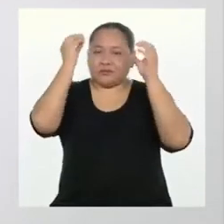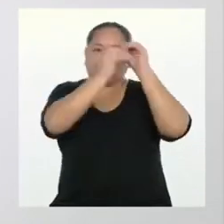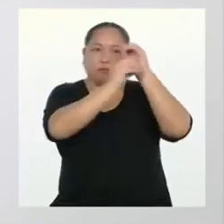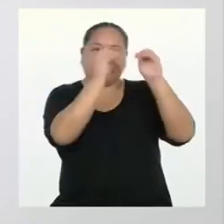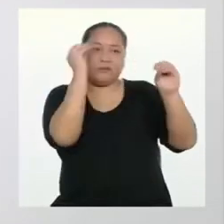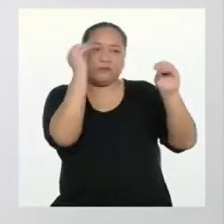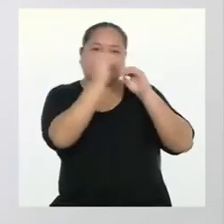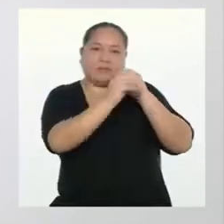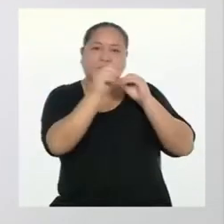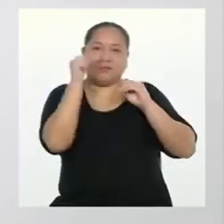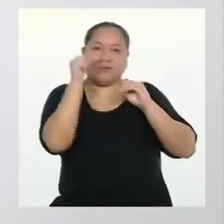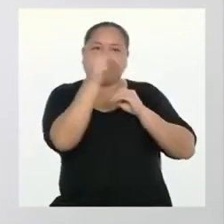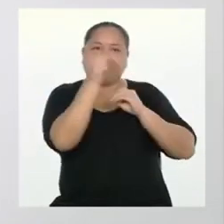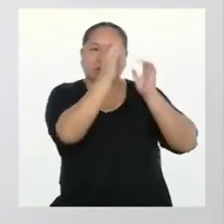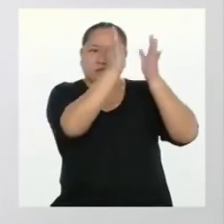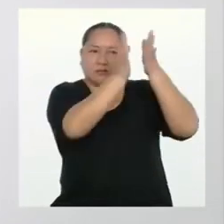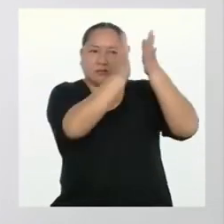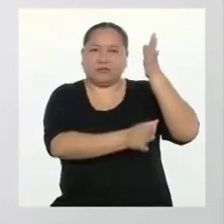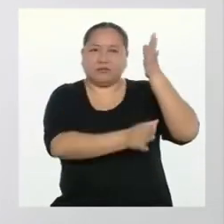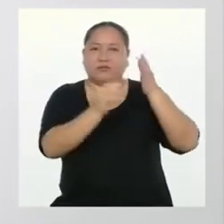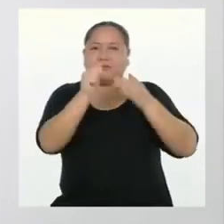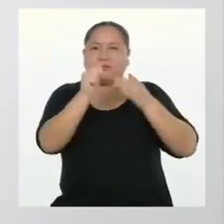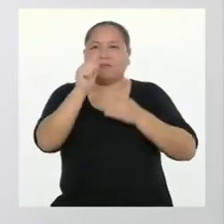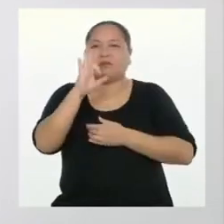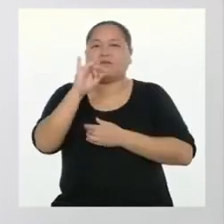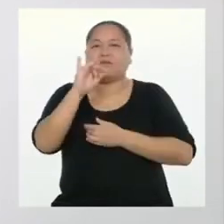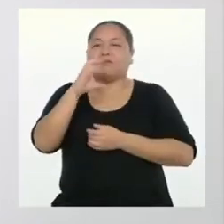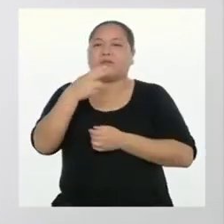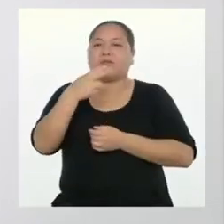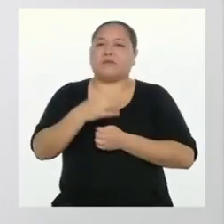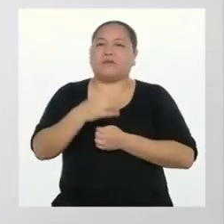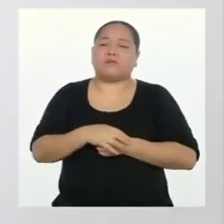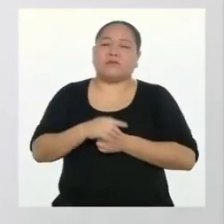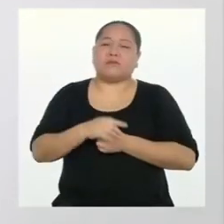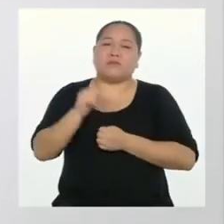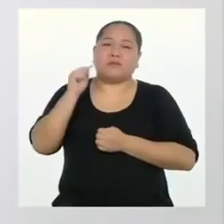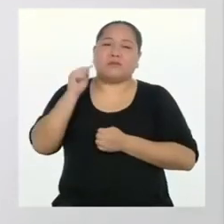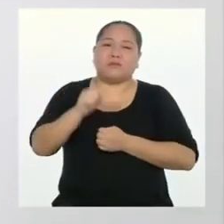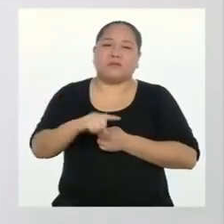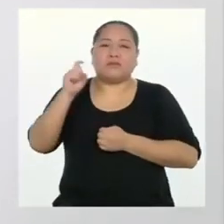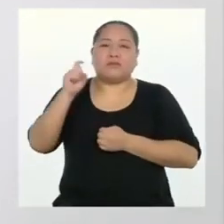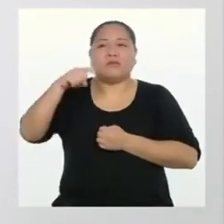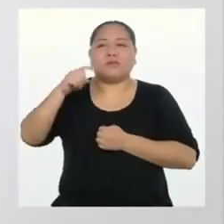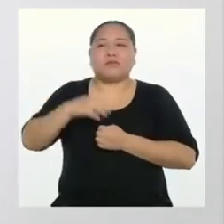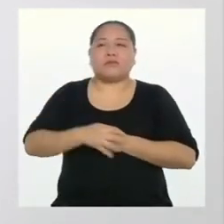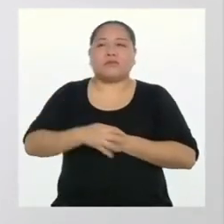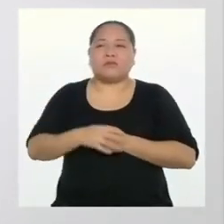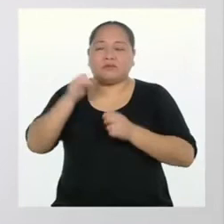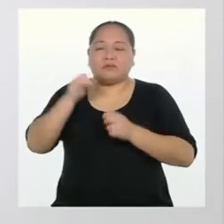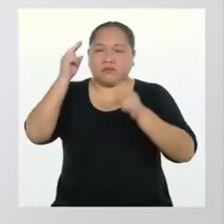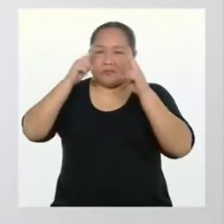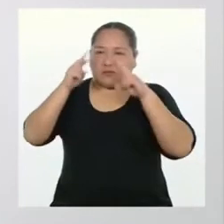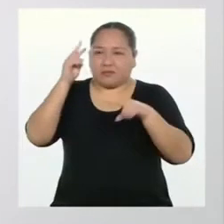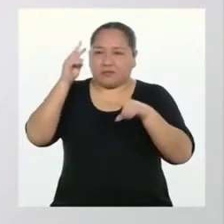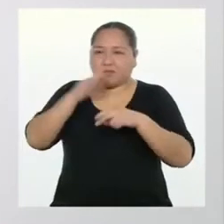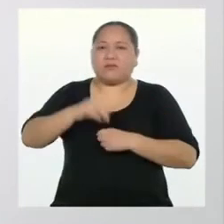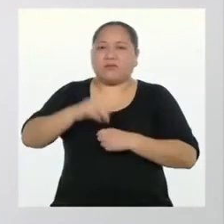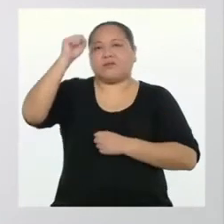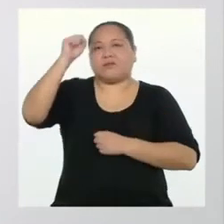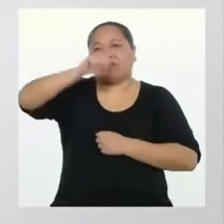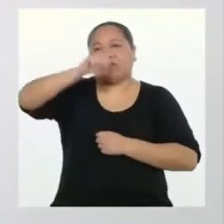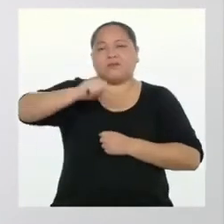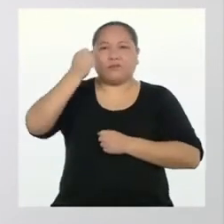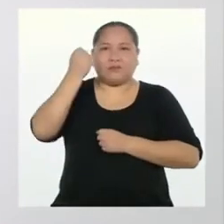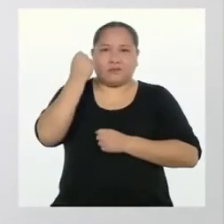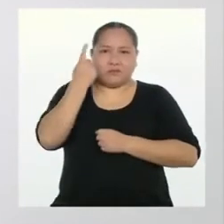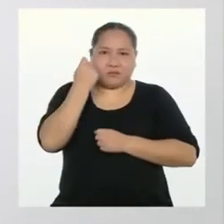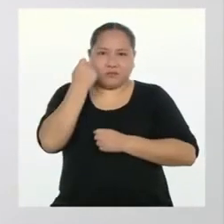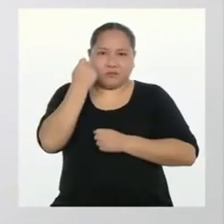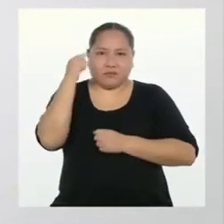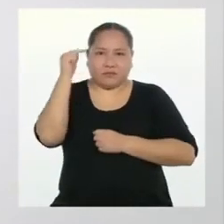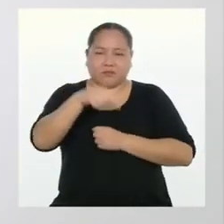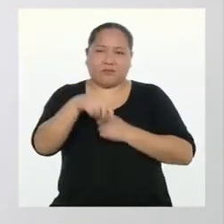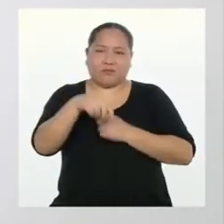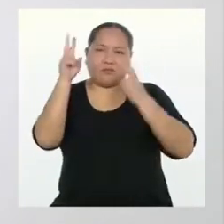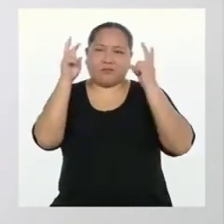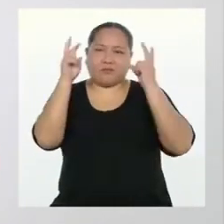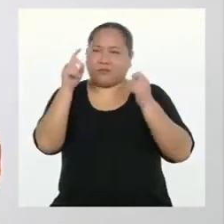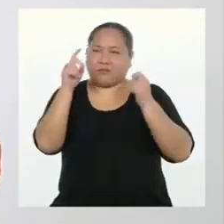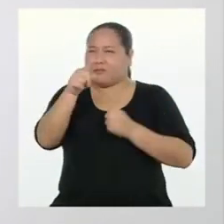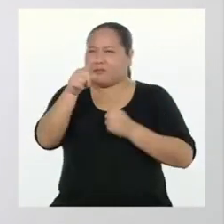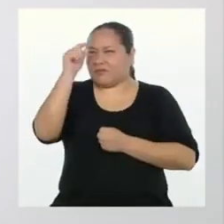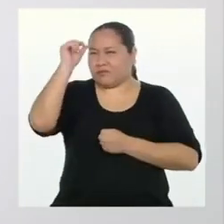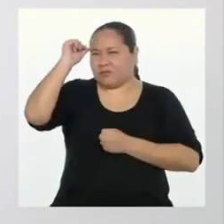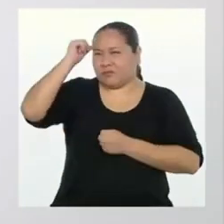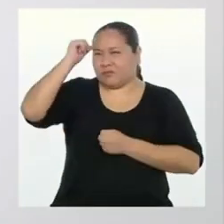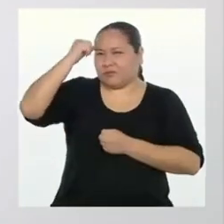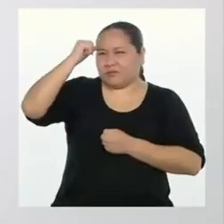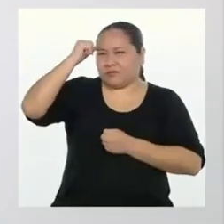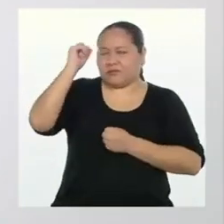transmitir en el afiche. Para ello, debemos asegurarnos que hemos comprendido el tema. ¿Te